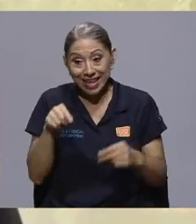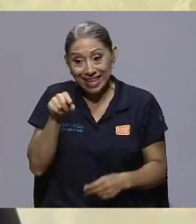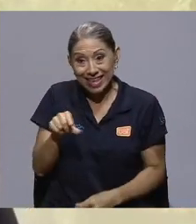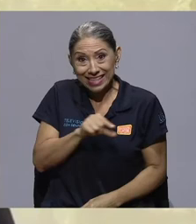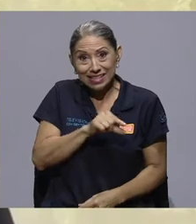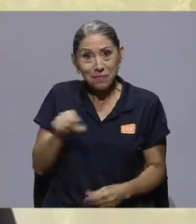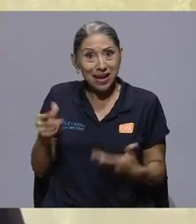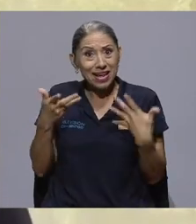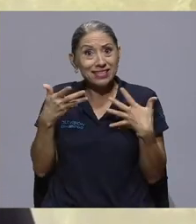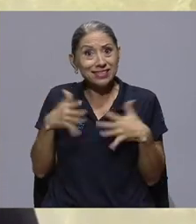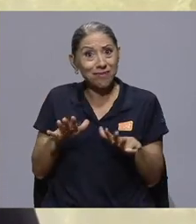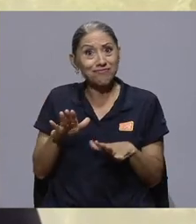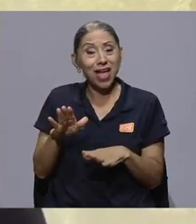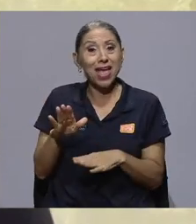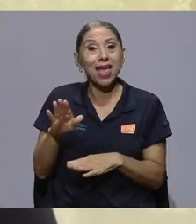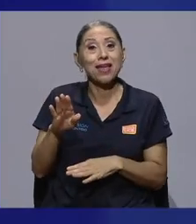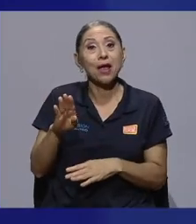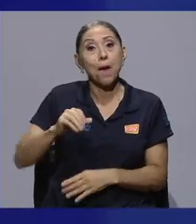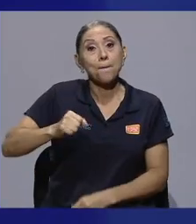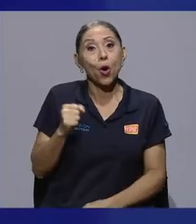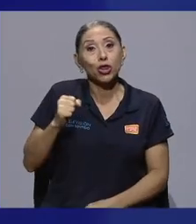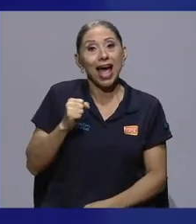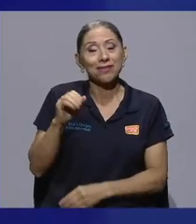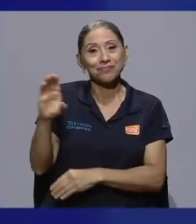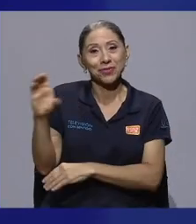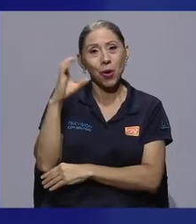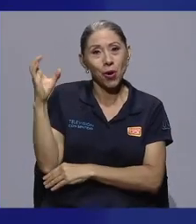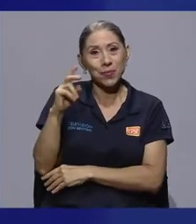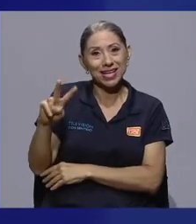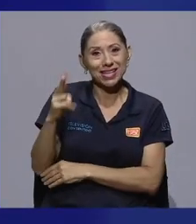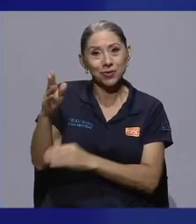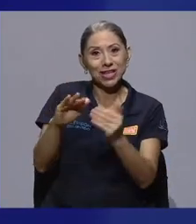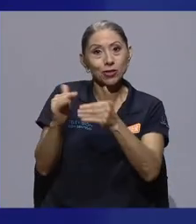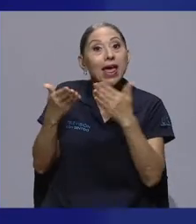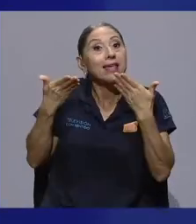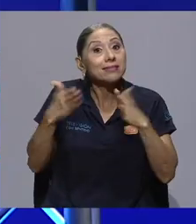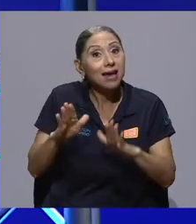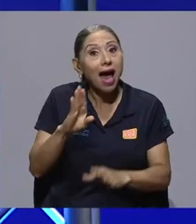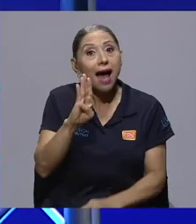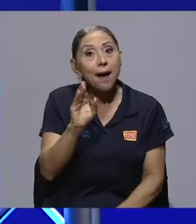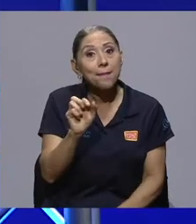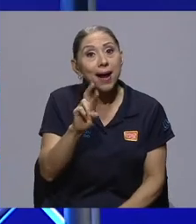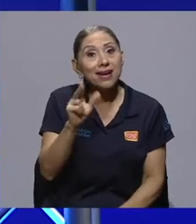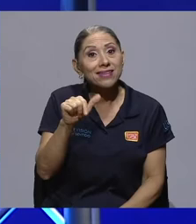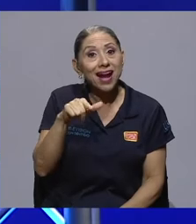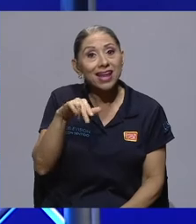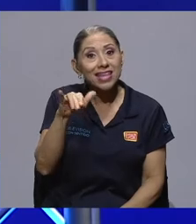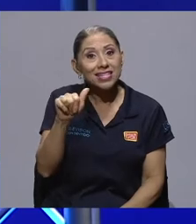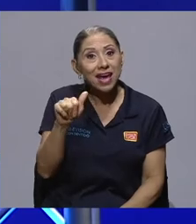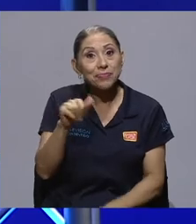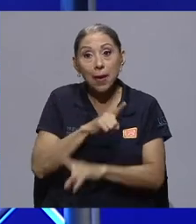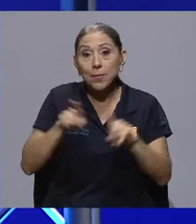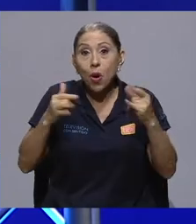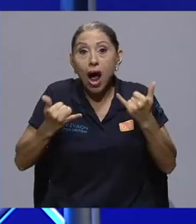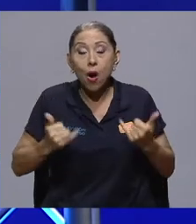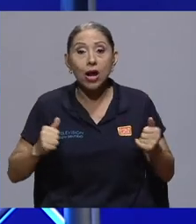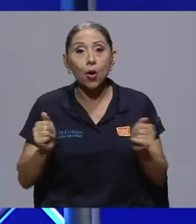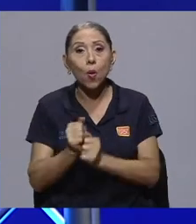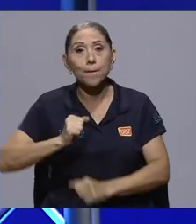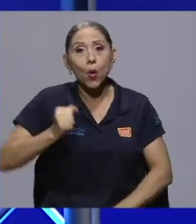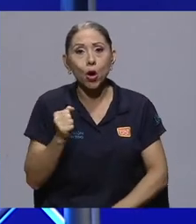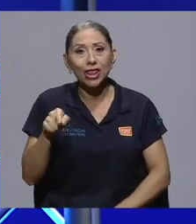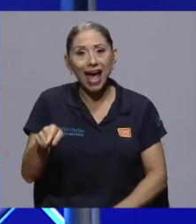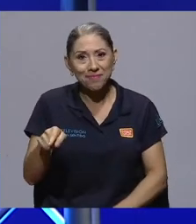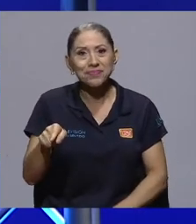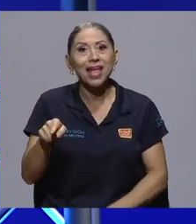es el lanzamiento de Bogotá, que es nuestra segunda ciudad de Colombia, ya estamos en Barranquilla también y estamos lanzando Bogotá, que es para nosotros